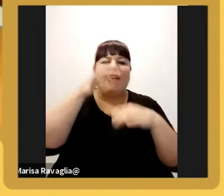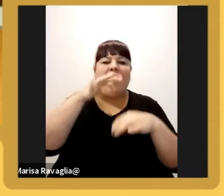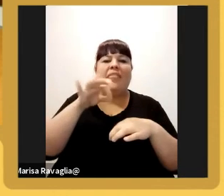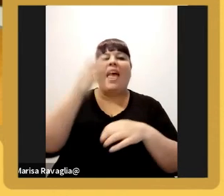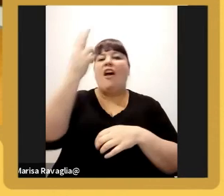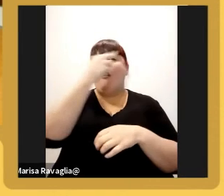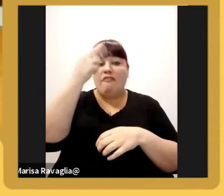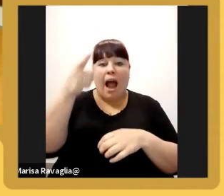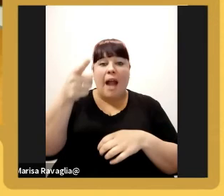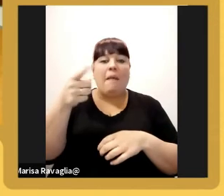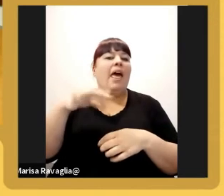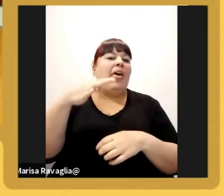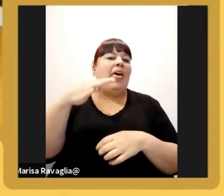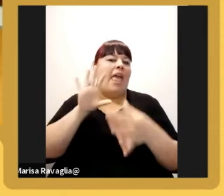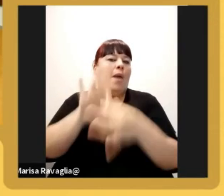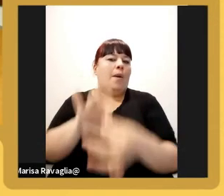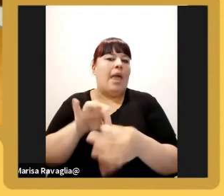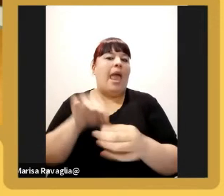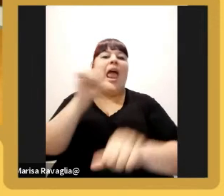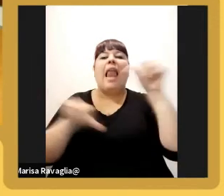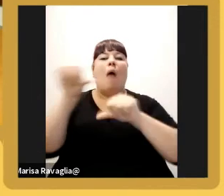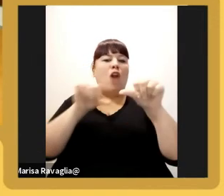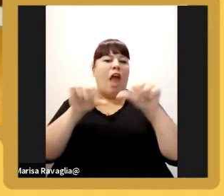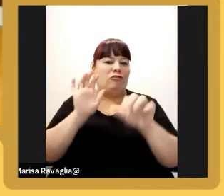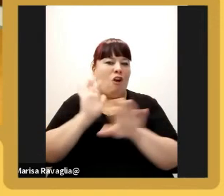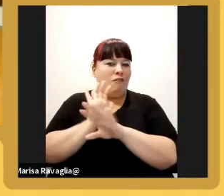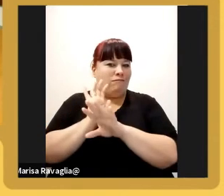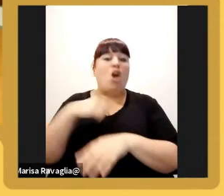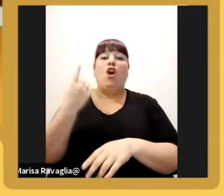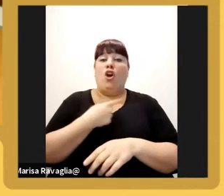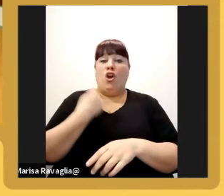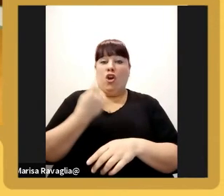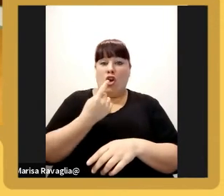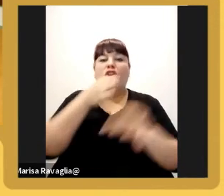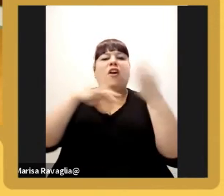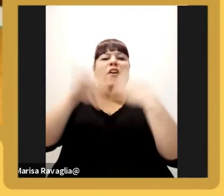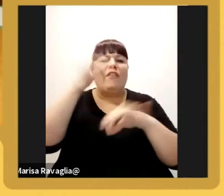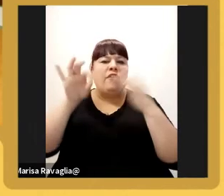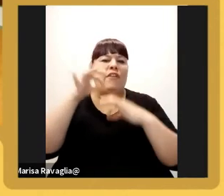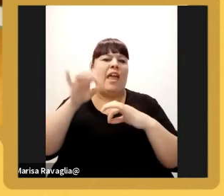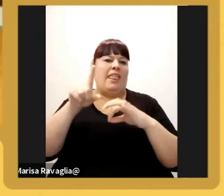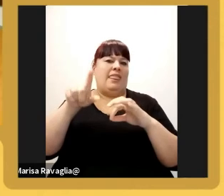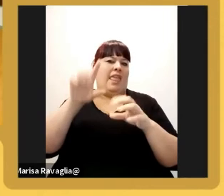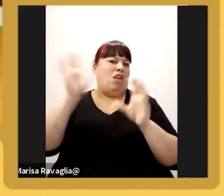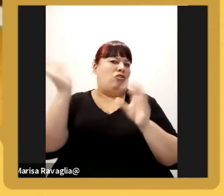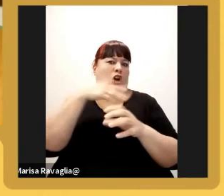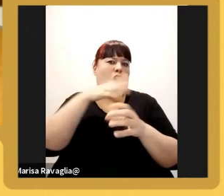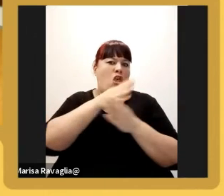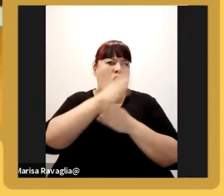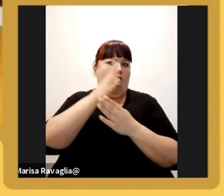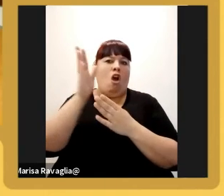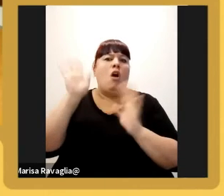tenés que estar asociado con un laboratorio o sea nosotros comercializamos en el resto de los canales así que